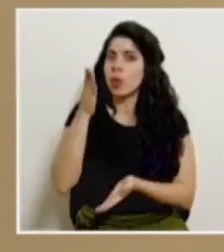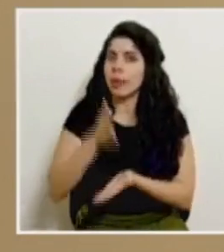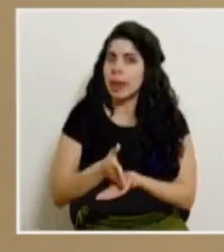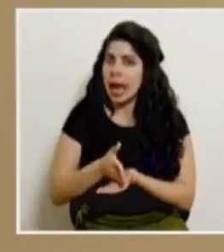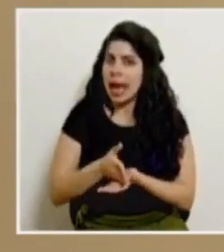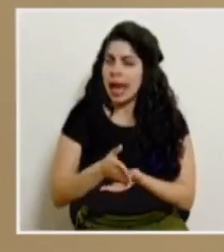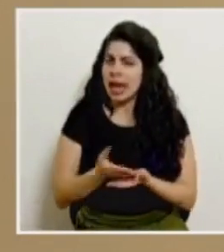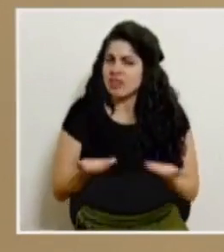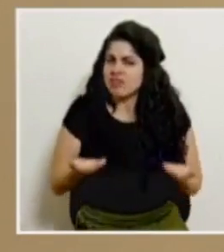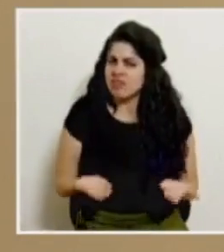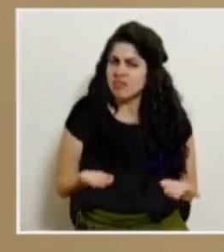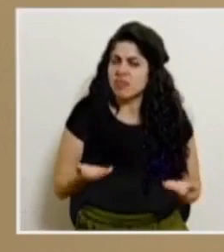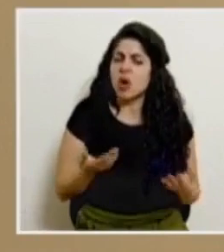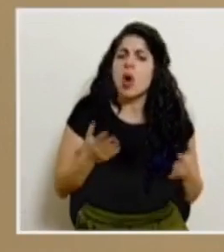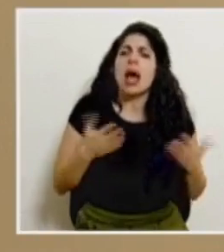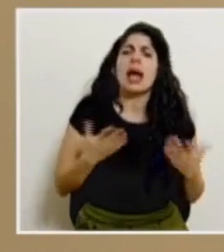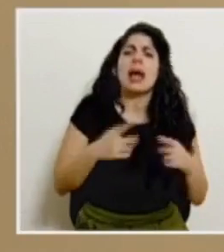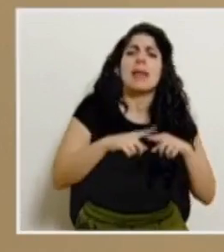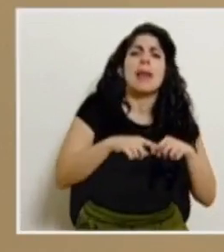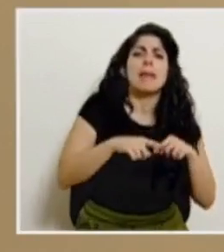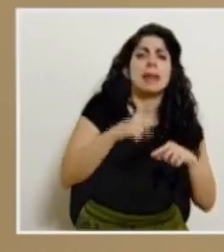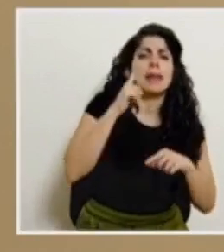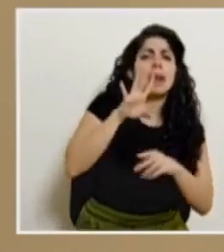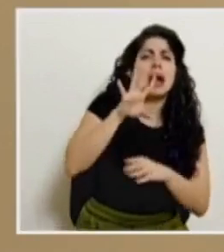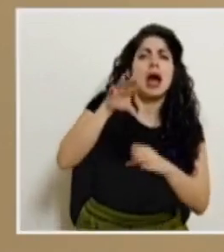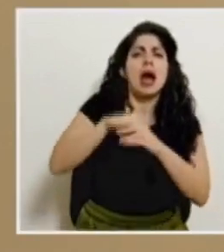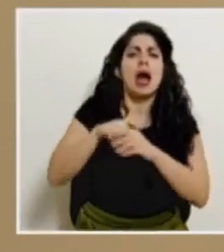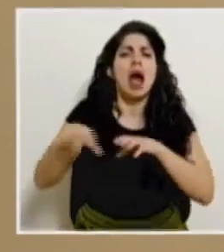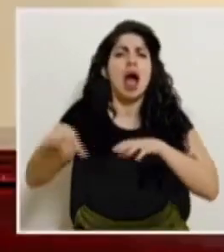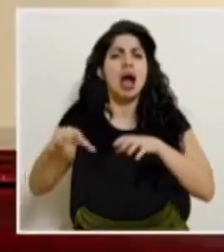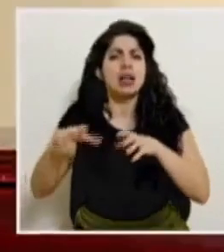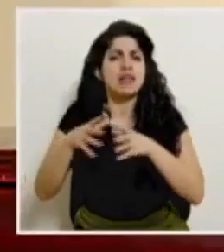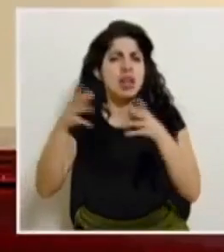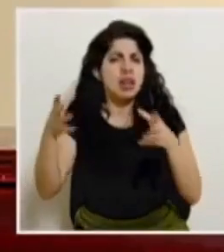de qué depende que puedan intervenir en una actividad masiva